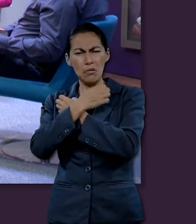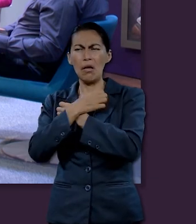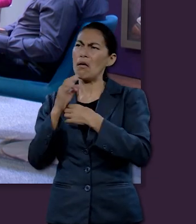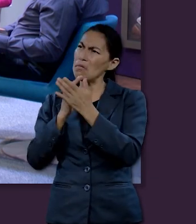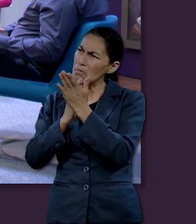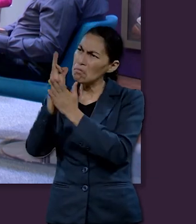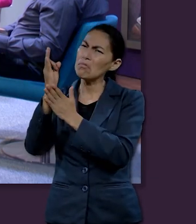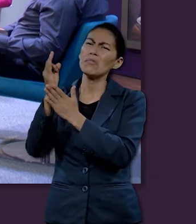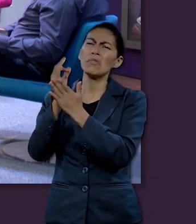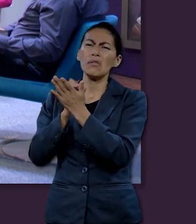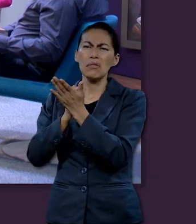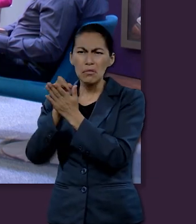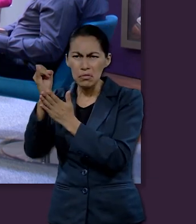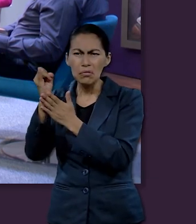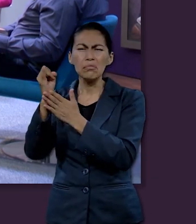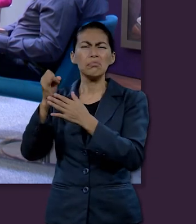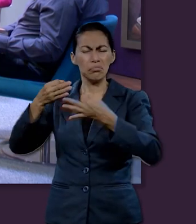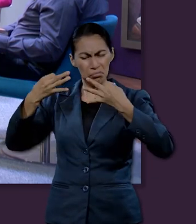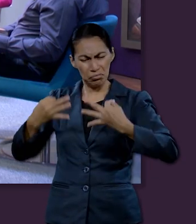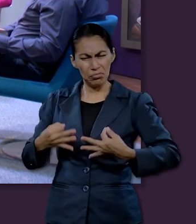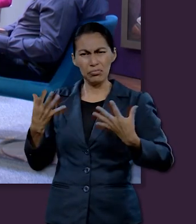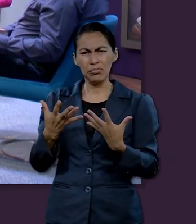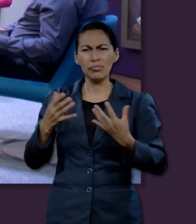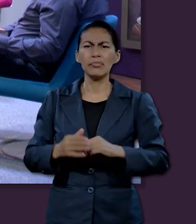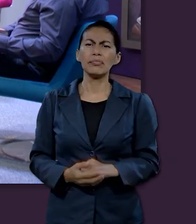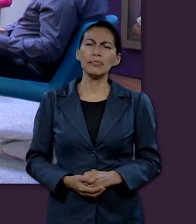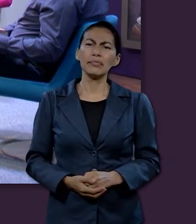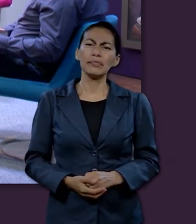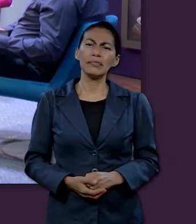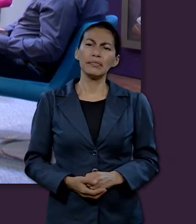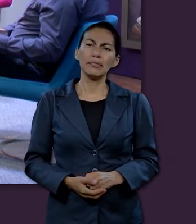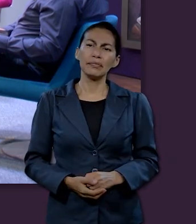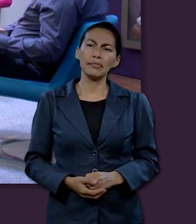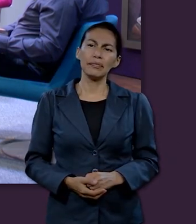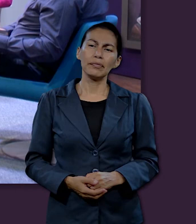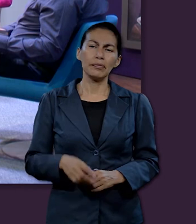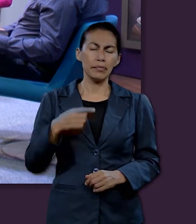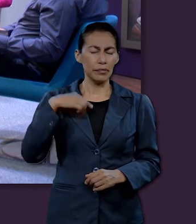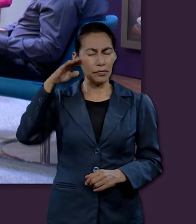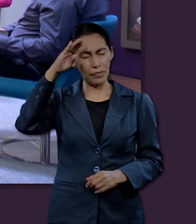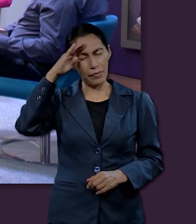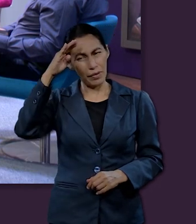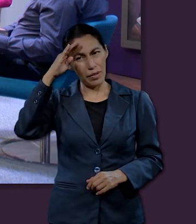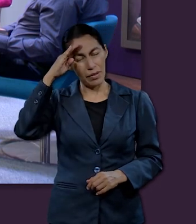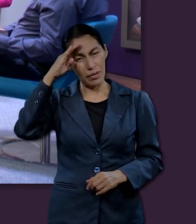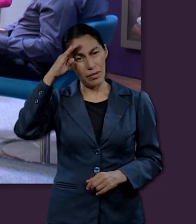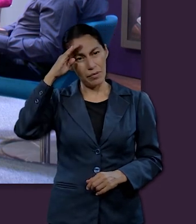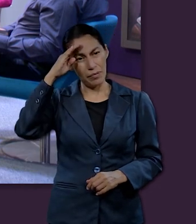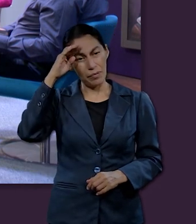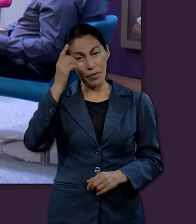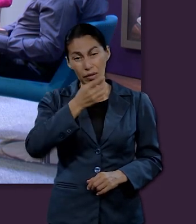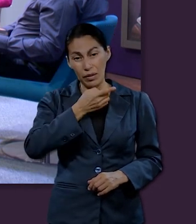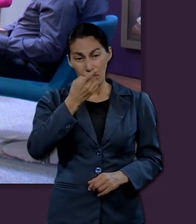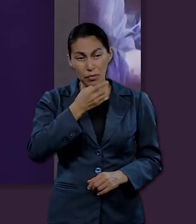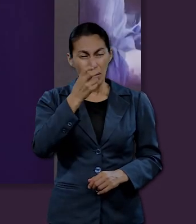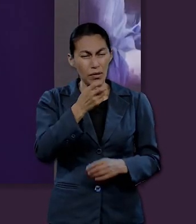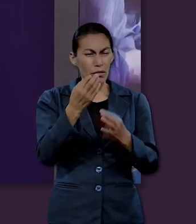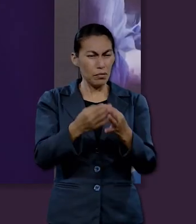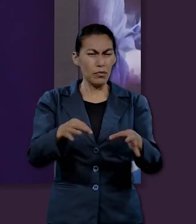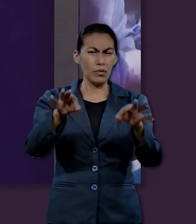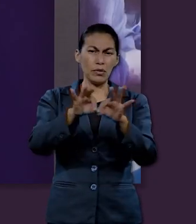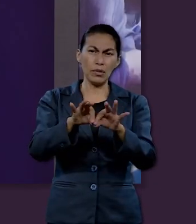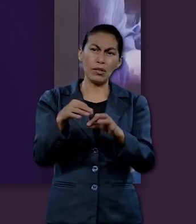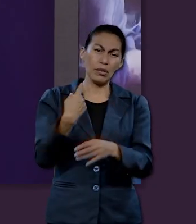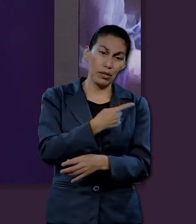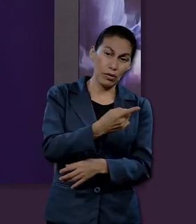acompañados del Espíritu Santo, acompañado de las personas que queremos, acompañado de todo, creo que la disciplina es un factor importante para que